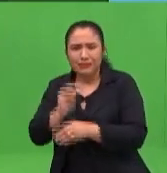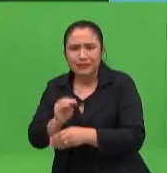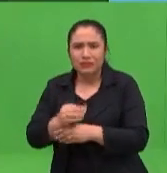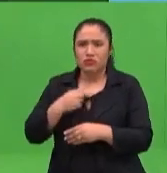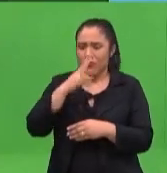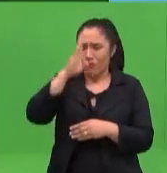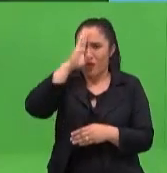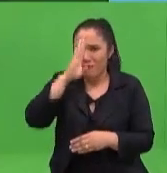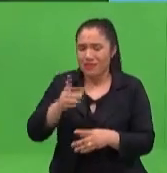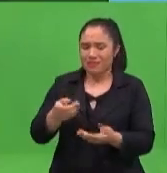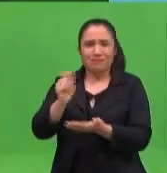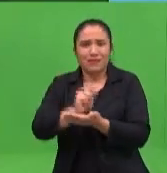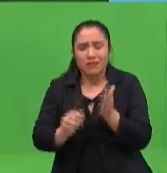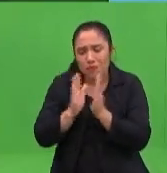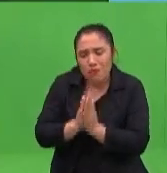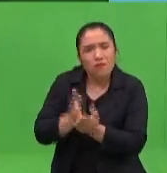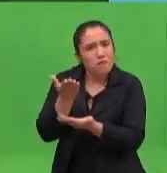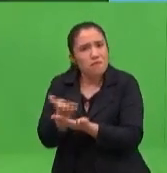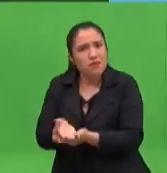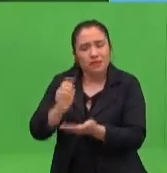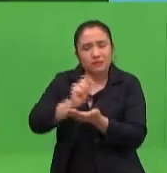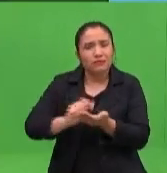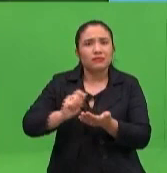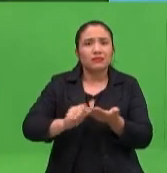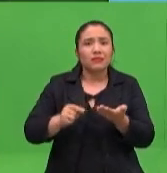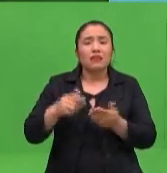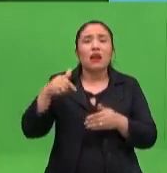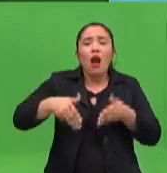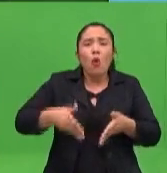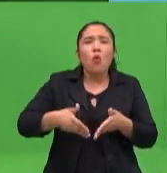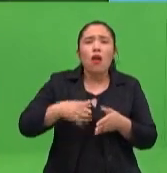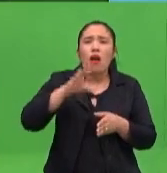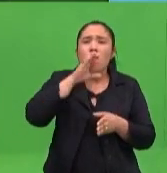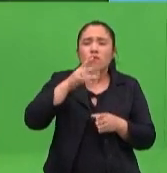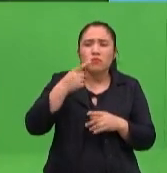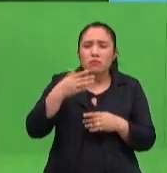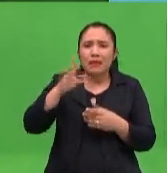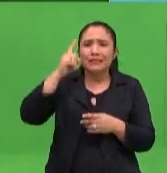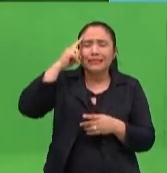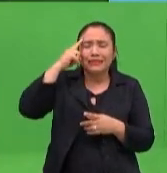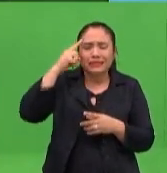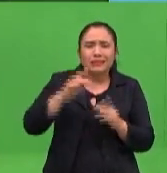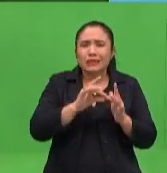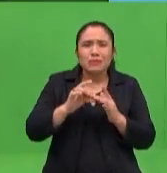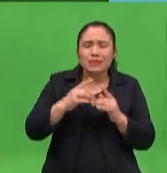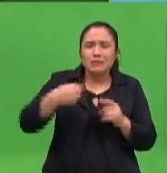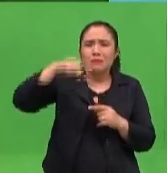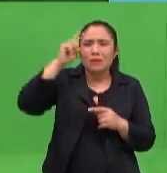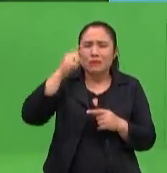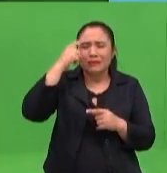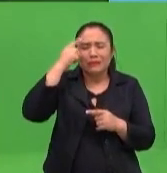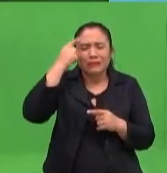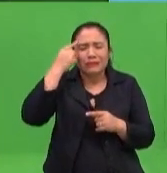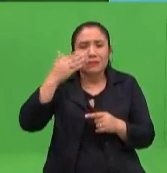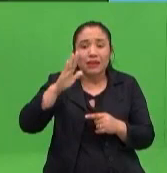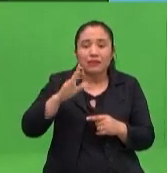tienes que hacer la tarea, ¿verdad? Y como que nuestra prioridad en este momento se centra en eso. Y no en todo lo